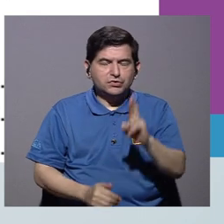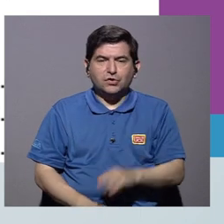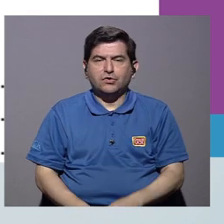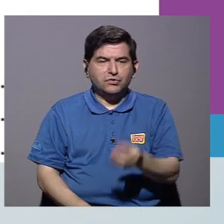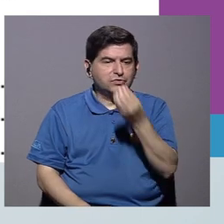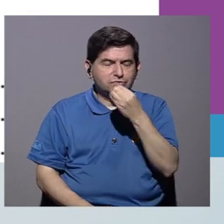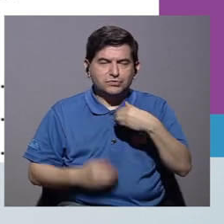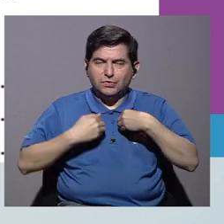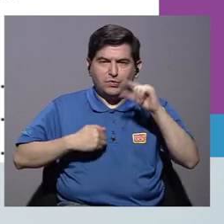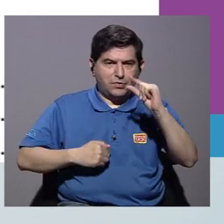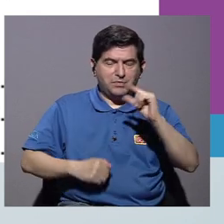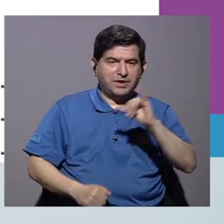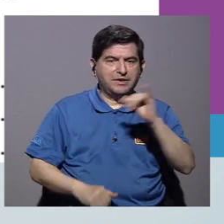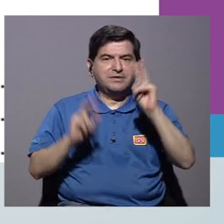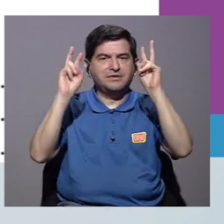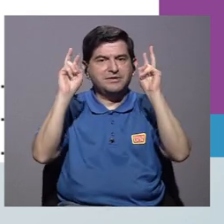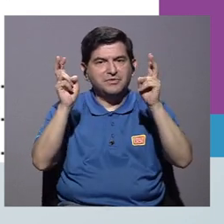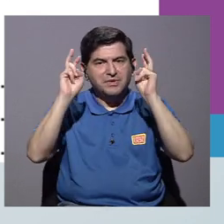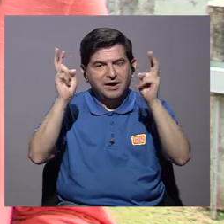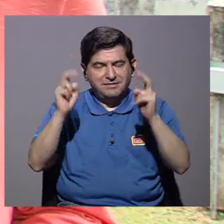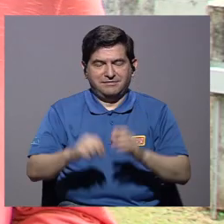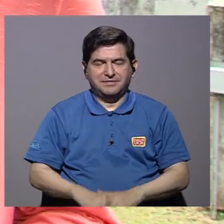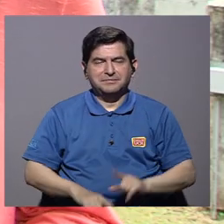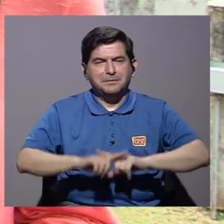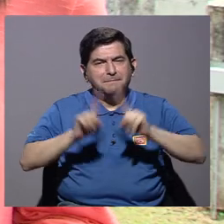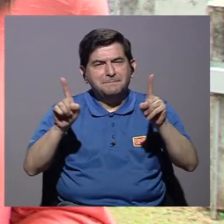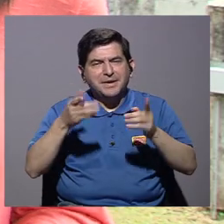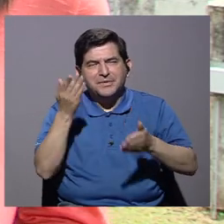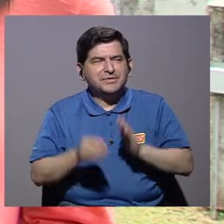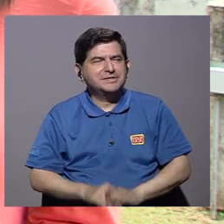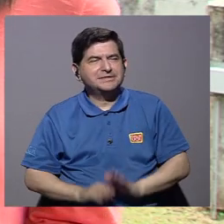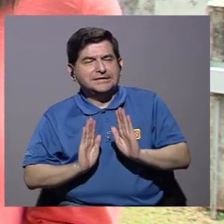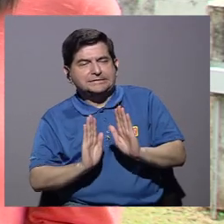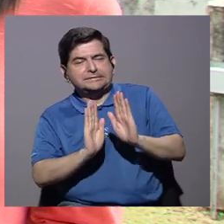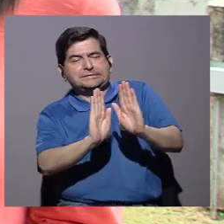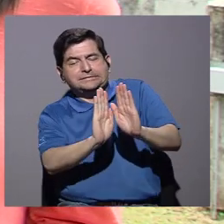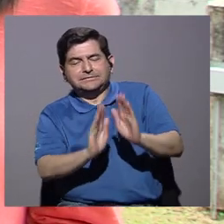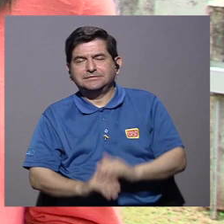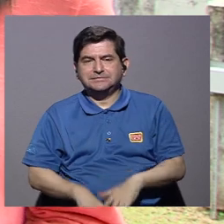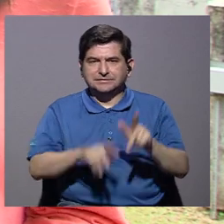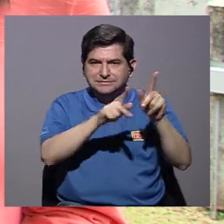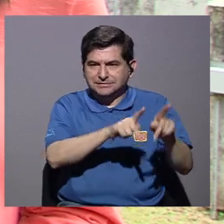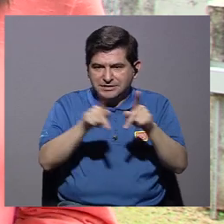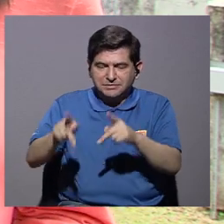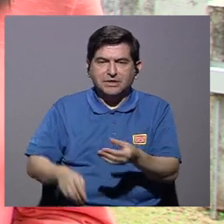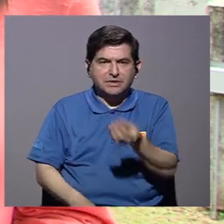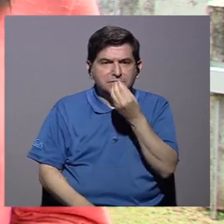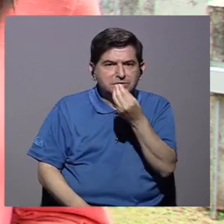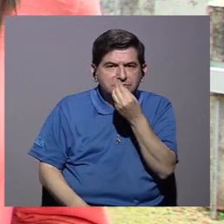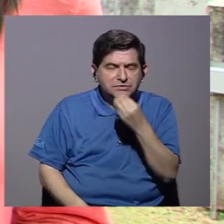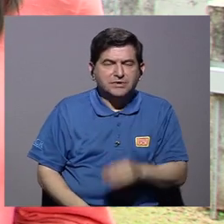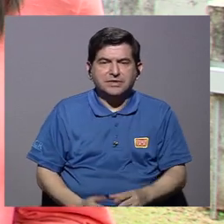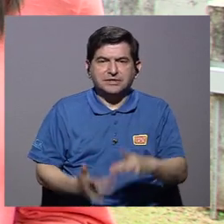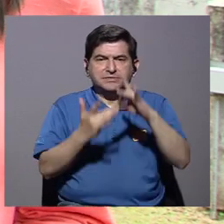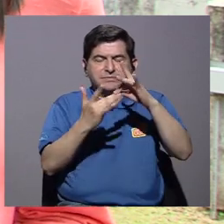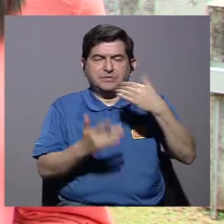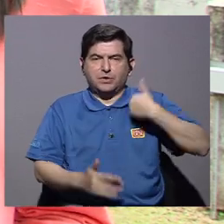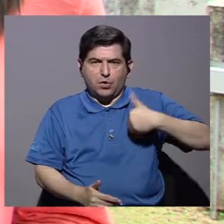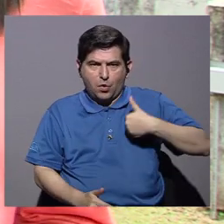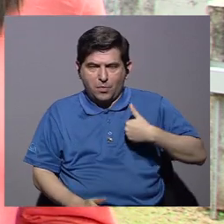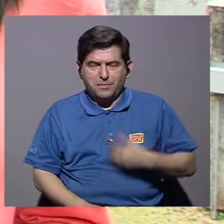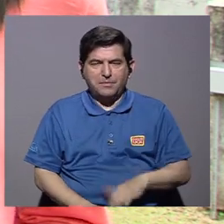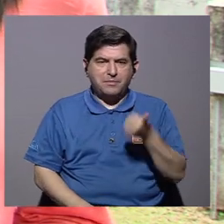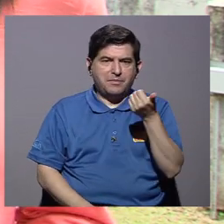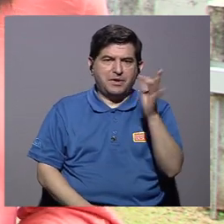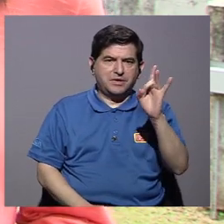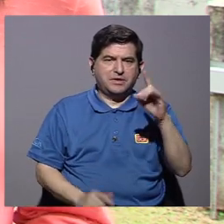no podemos decir que todos en Costa Rica han consumido insectos por lo mismo que el tema se conoce, pero un poquito de lejos. De estas personas que consumen son